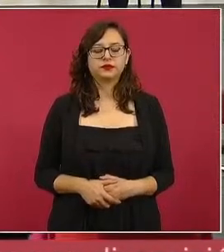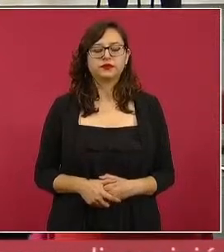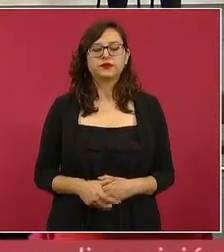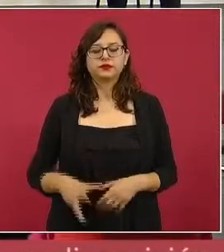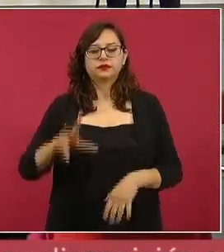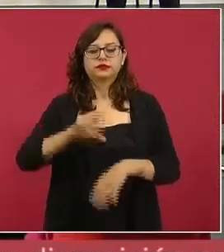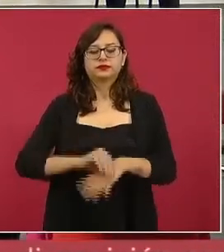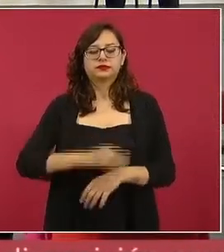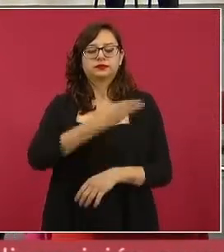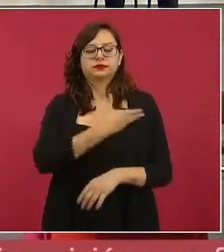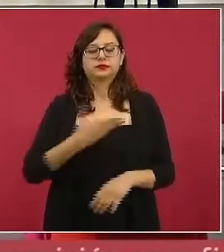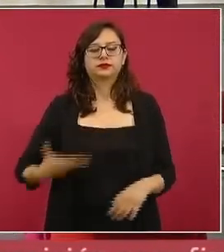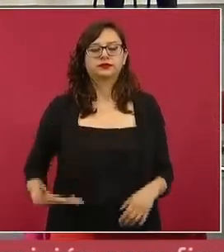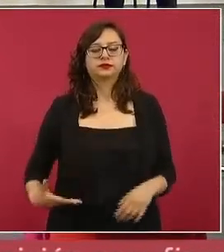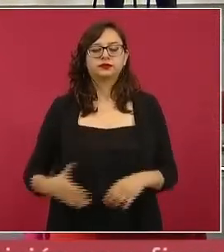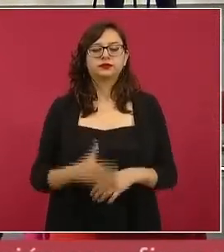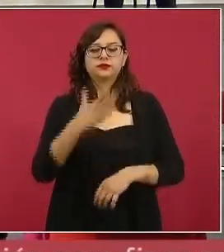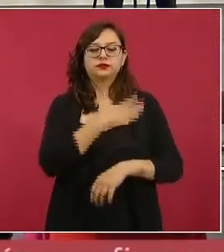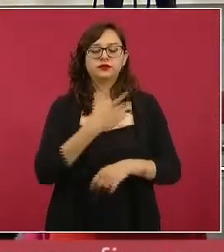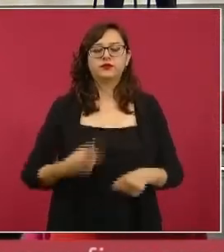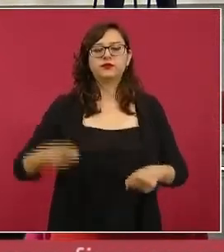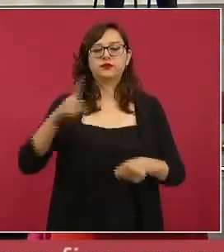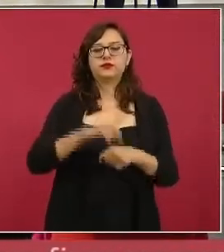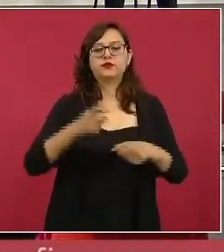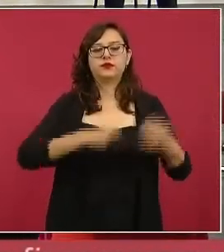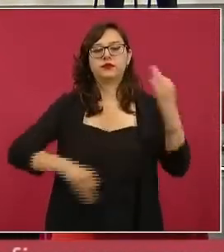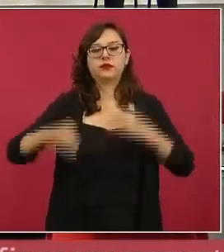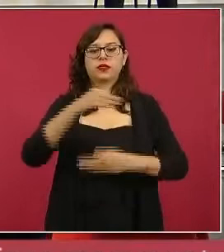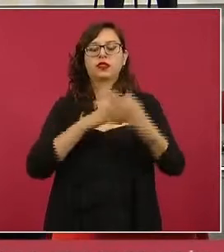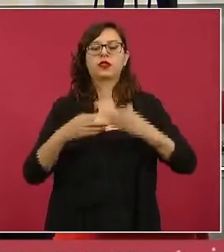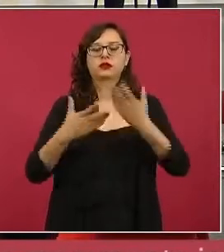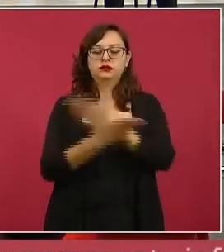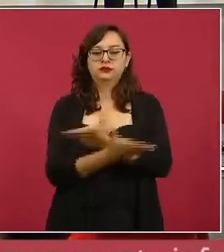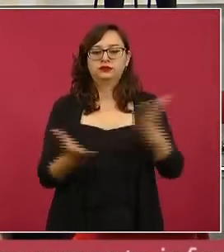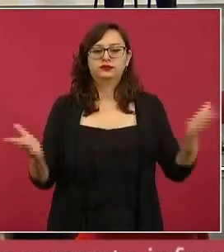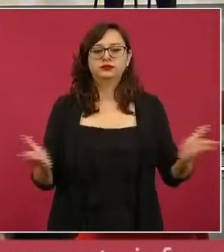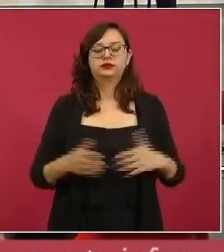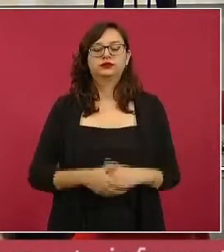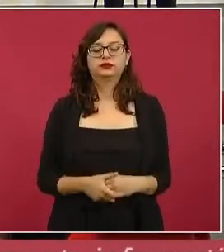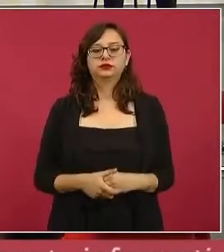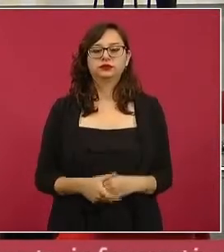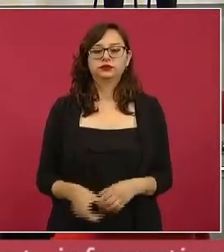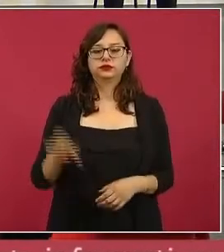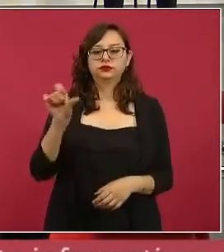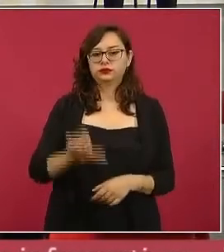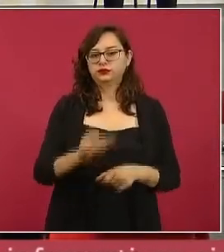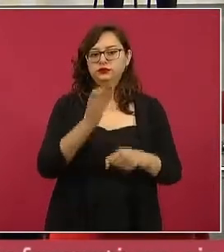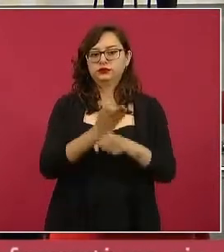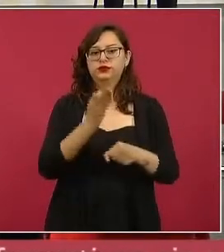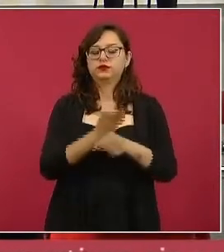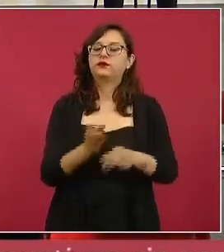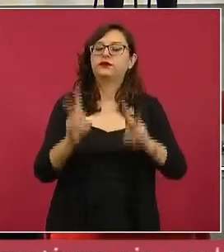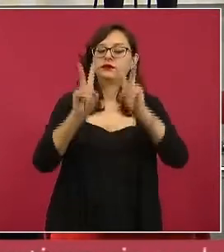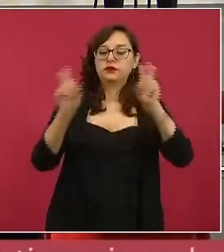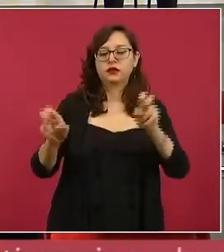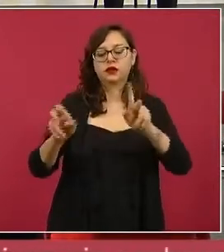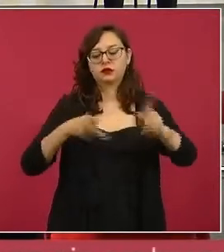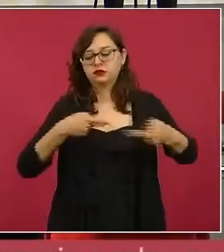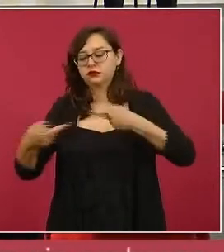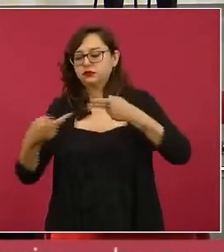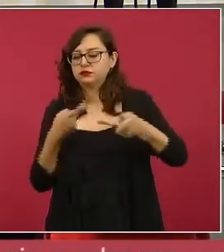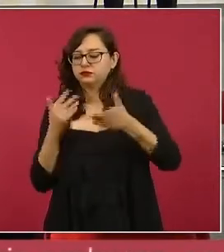Muy buenos días a todos y a todos los representantes de los medios de comunicación. Vamos a hablar un poquito acerca de la estrategia